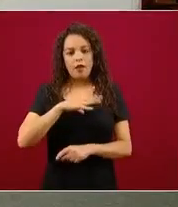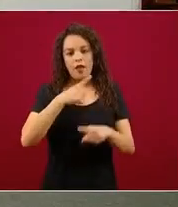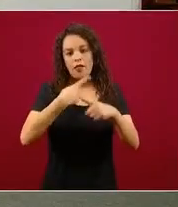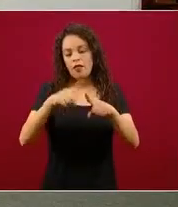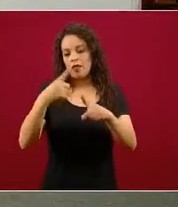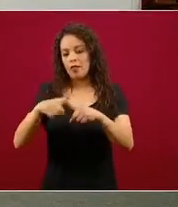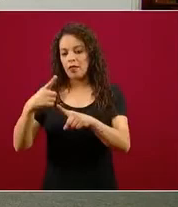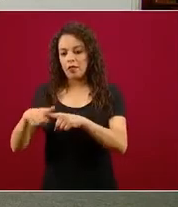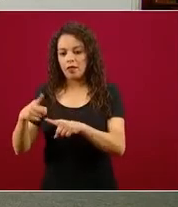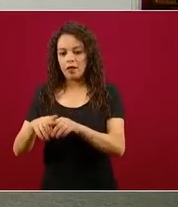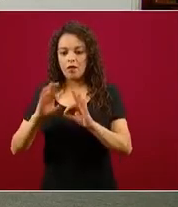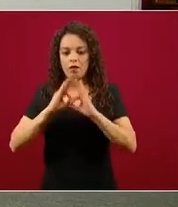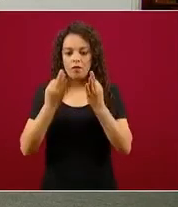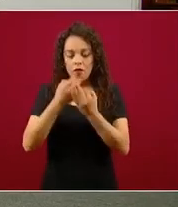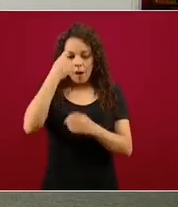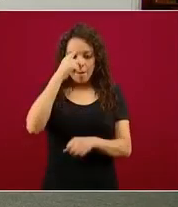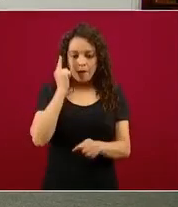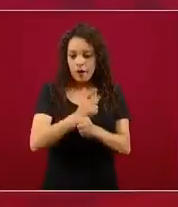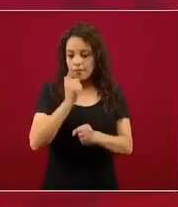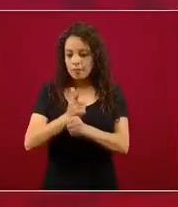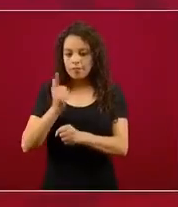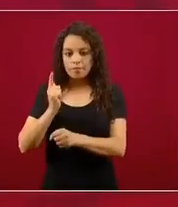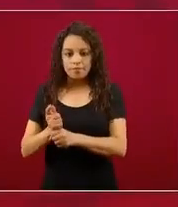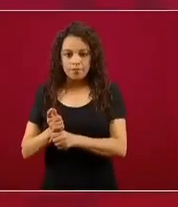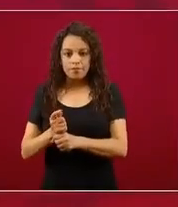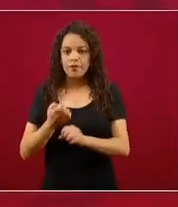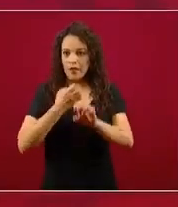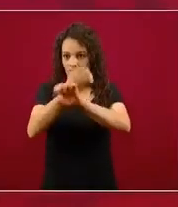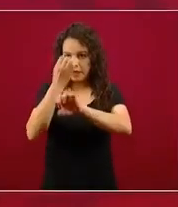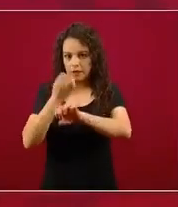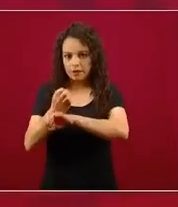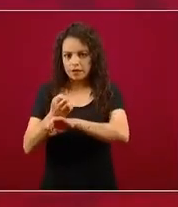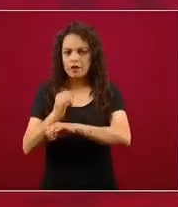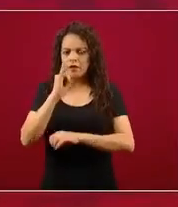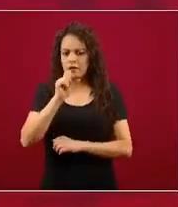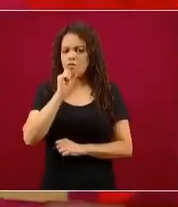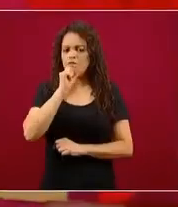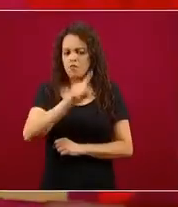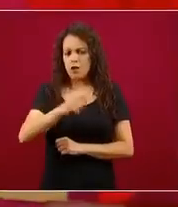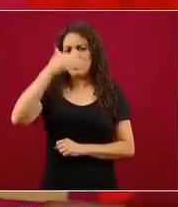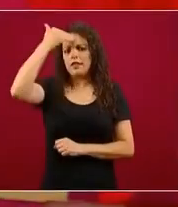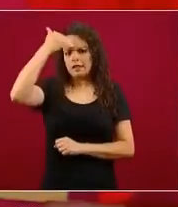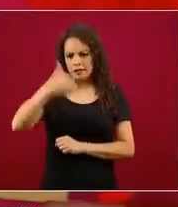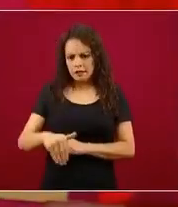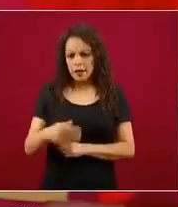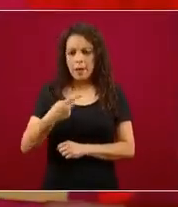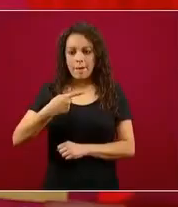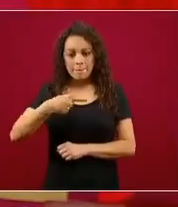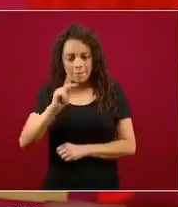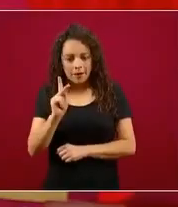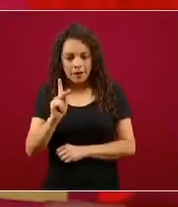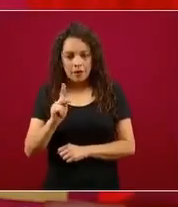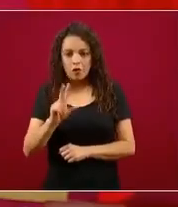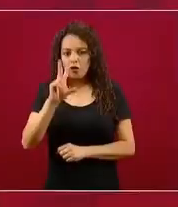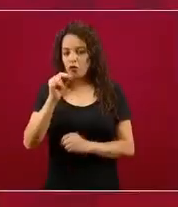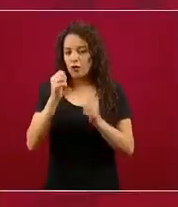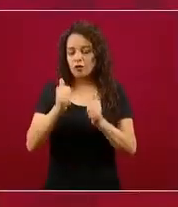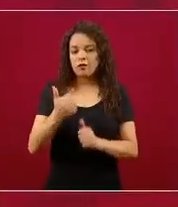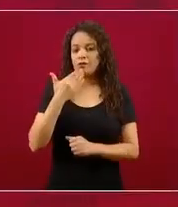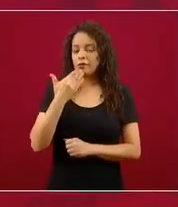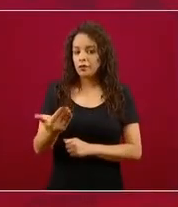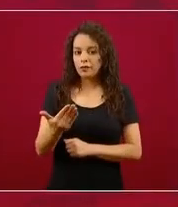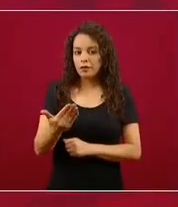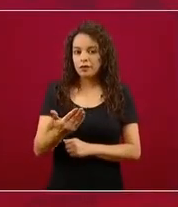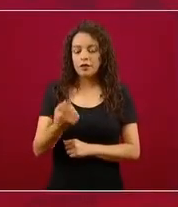estatal y también la contemplamos, pero sería desde nuestro punto de vista inapropiado suponer